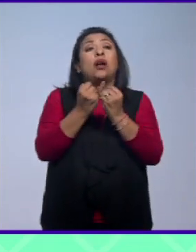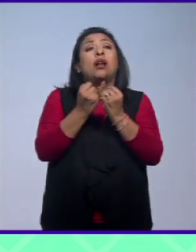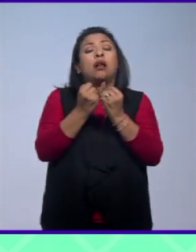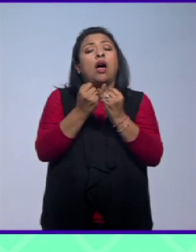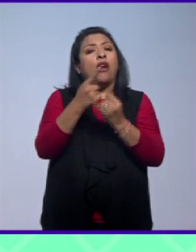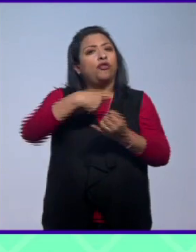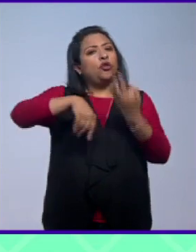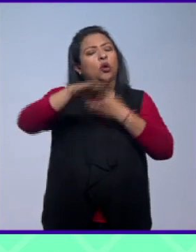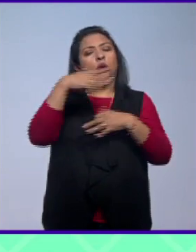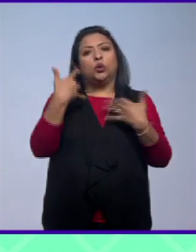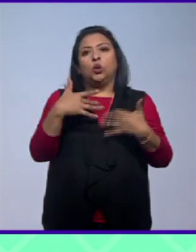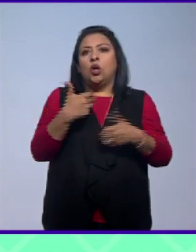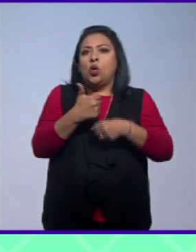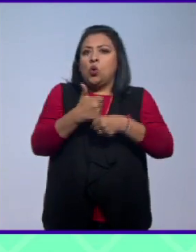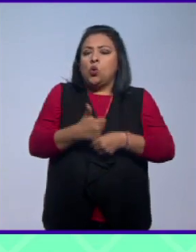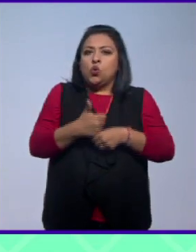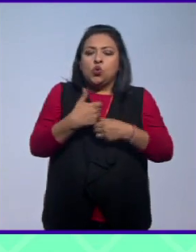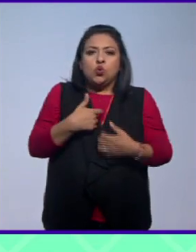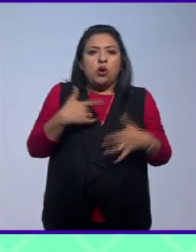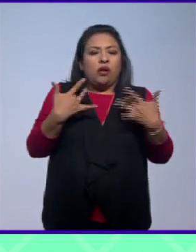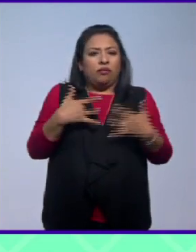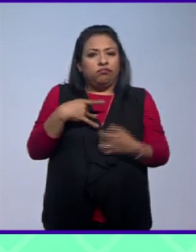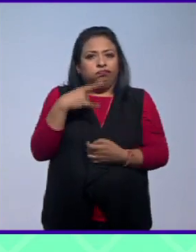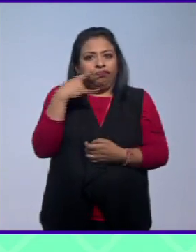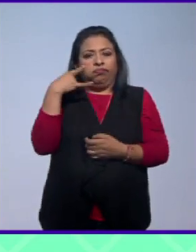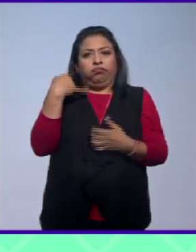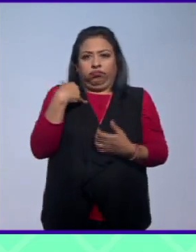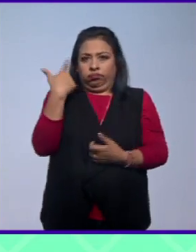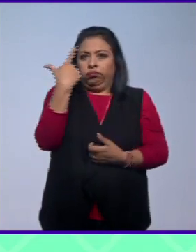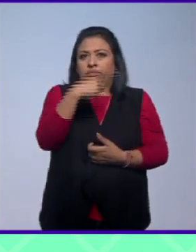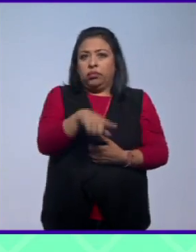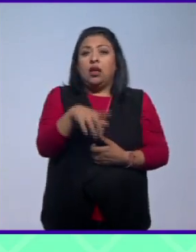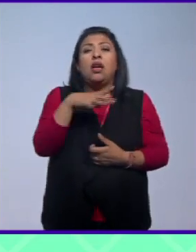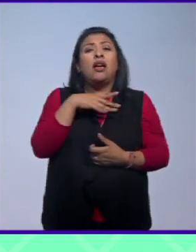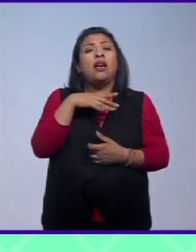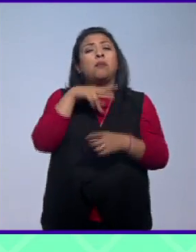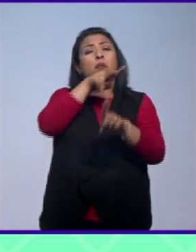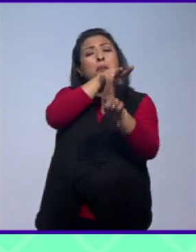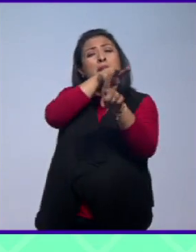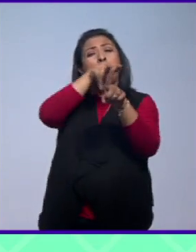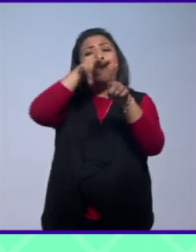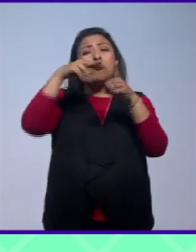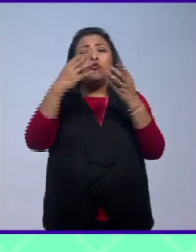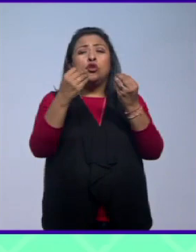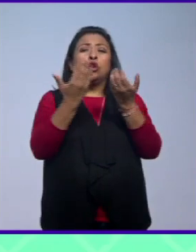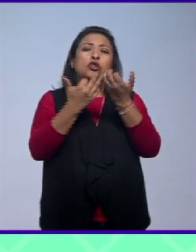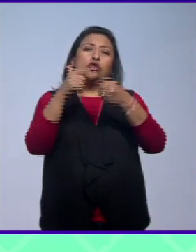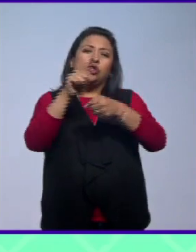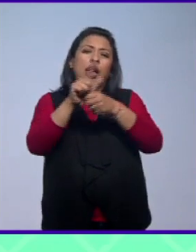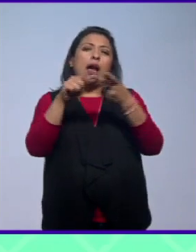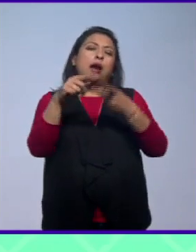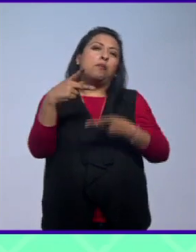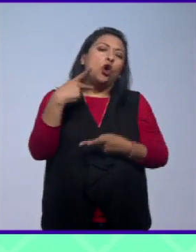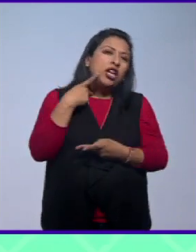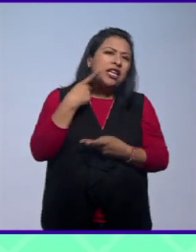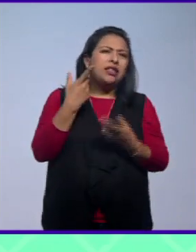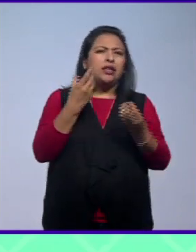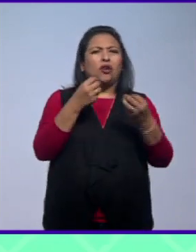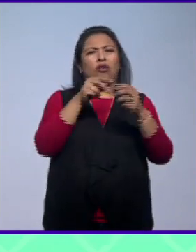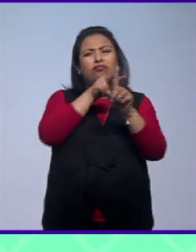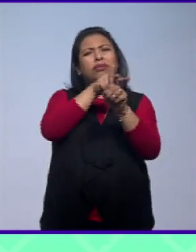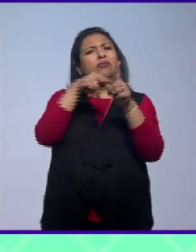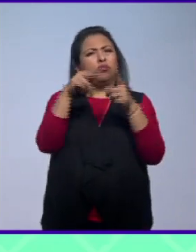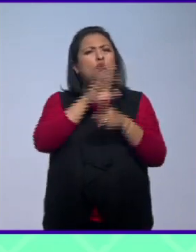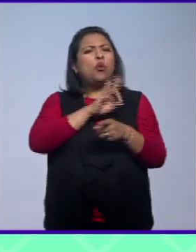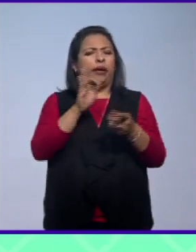y nos duele a todos efectivamente es un tema que tiene aristas en lo social no solamente en lo político y en muchos otros